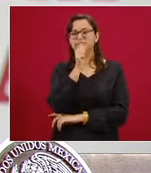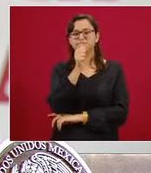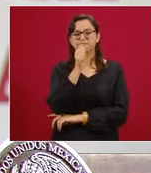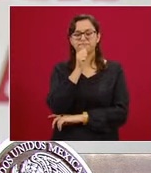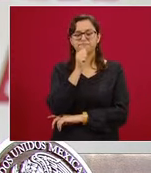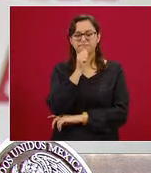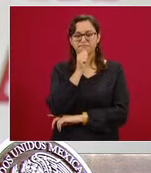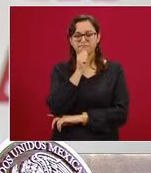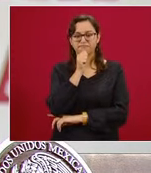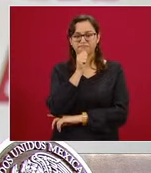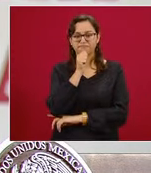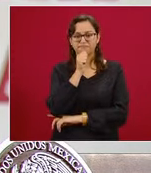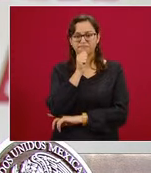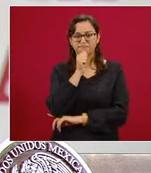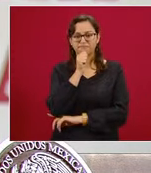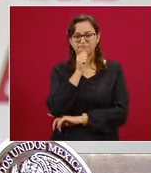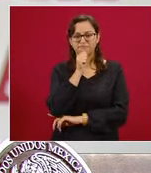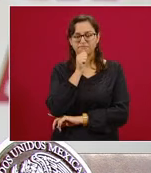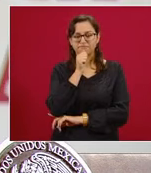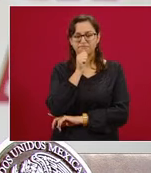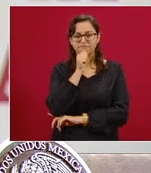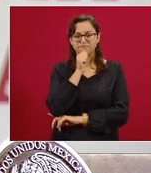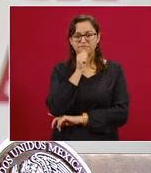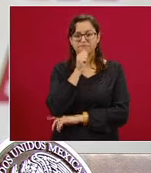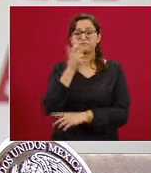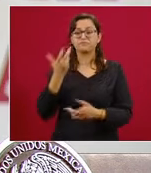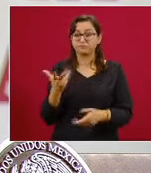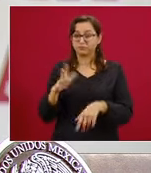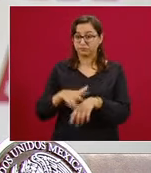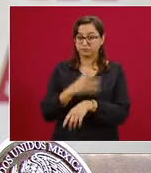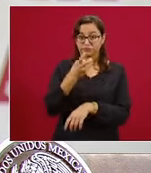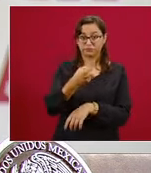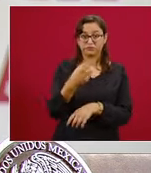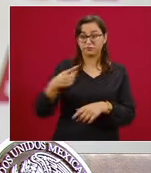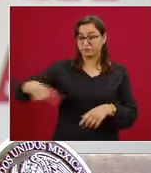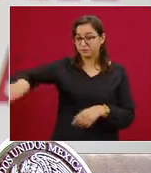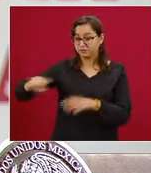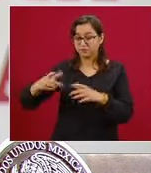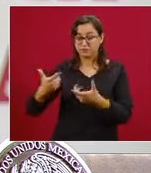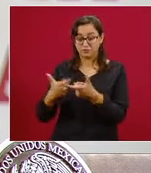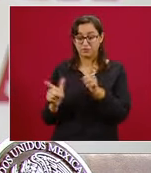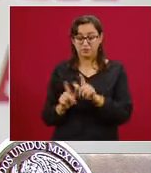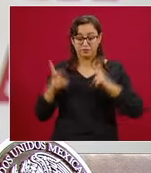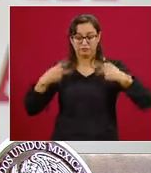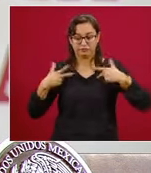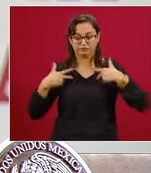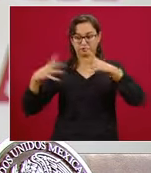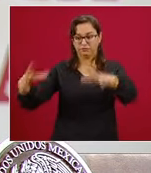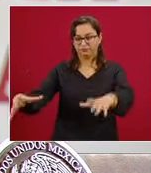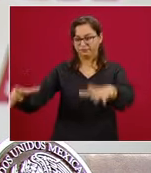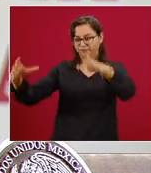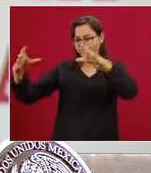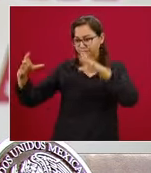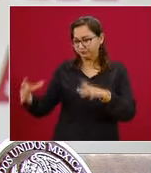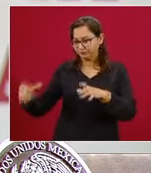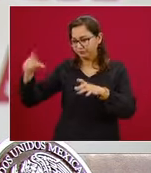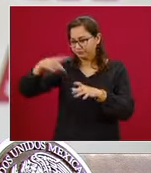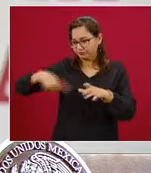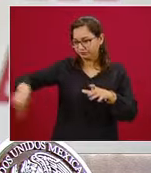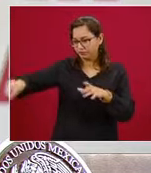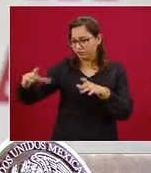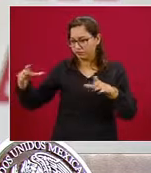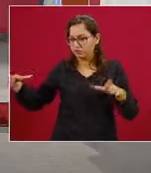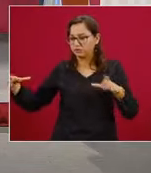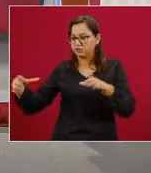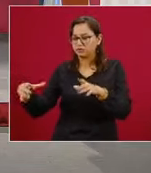muestras que han sido tomadas de estas personas y están en proceso de resultado, de procesamiento